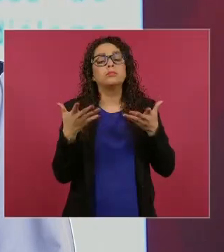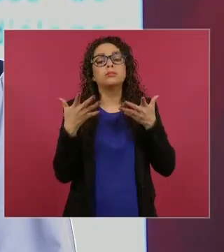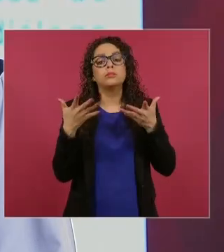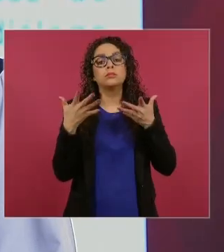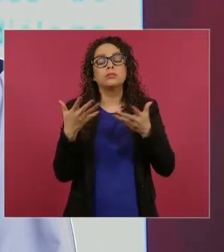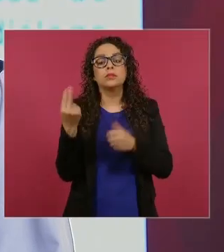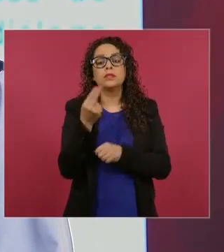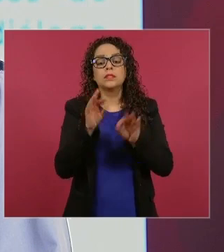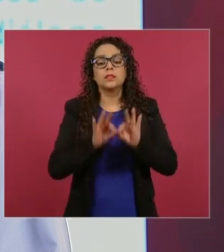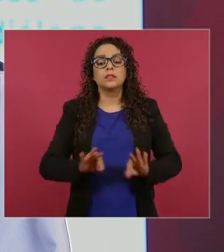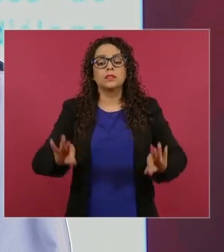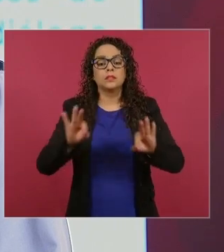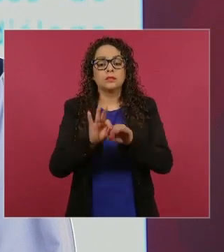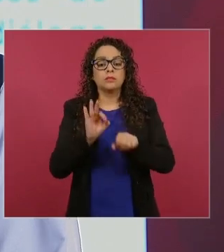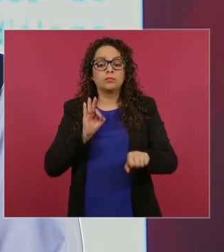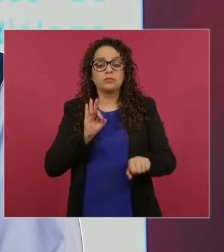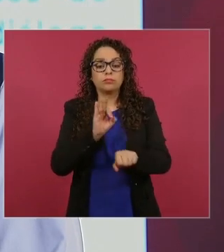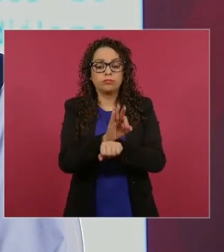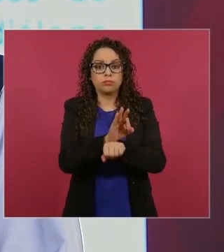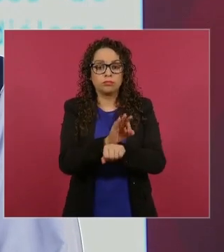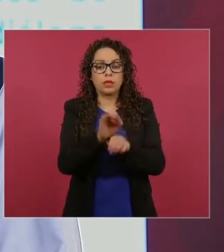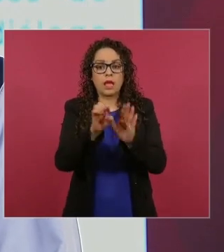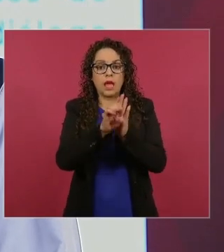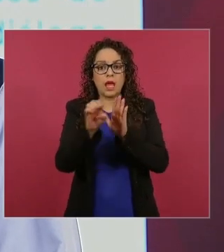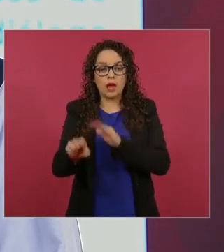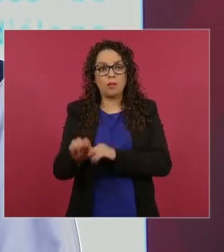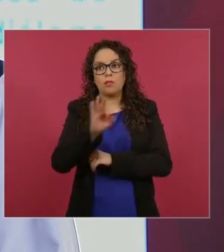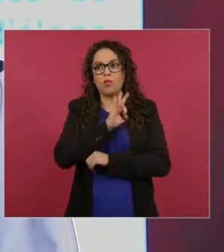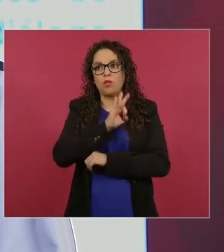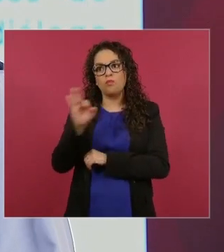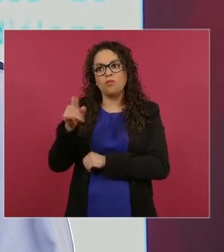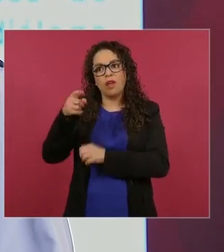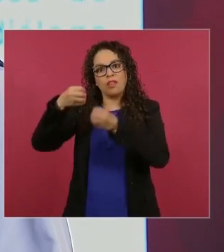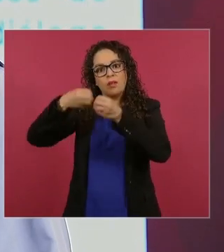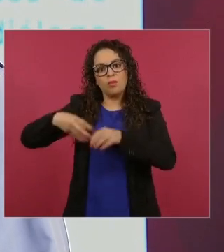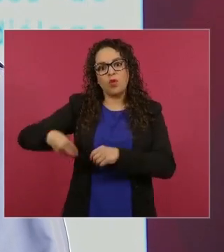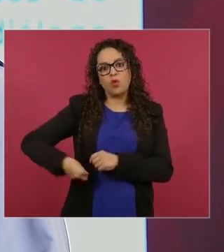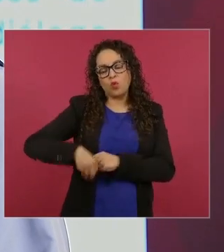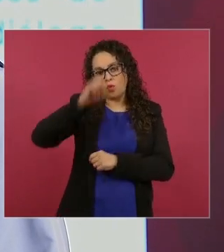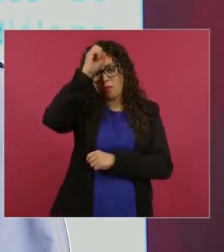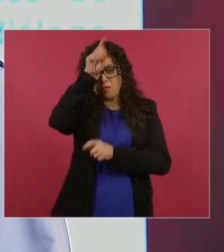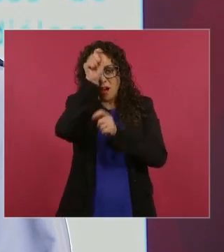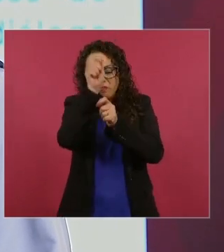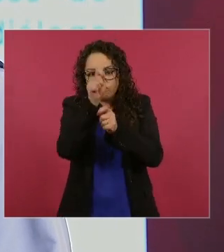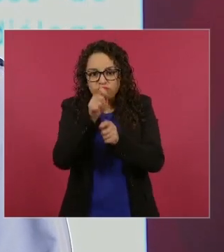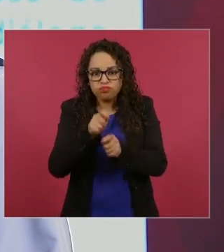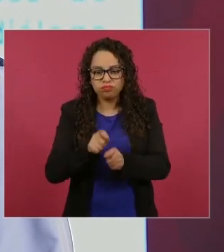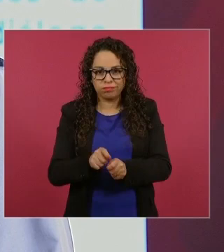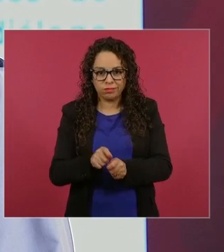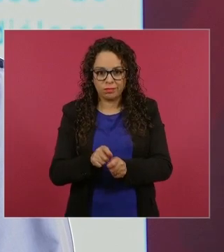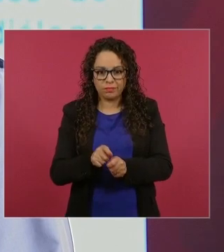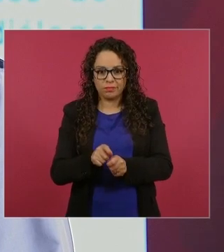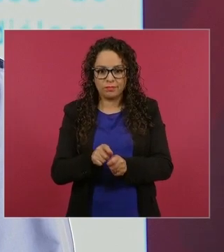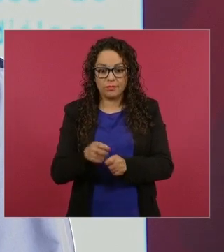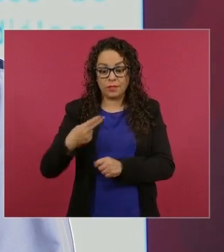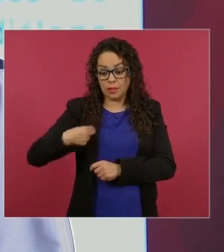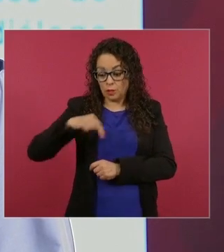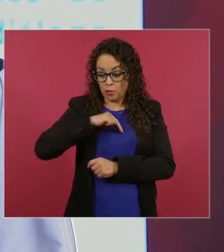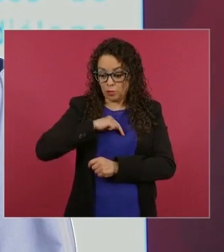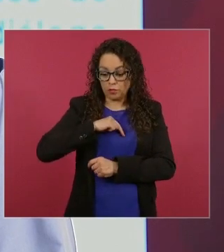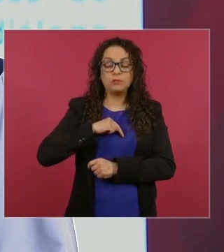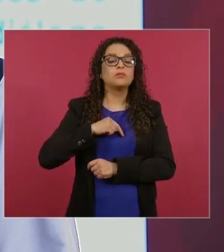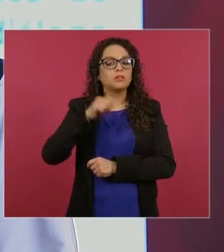herramienta de protección frente a riesgos como la minería. Somos el primer país protector de las tortugas,